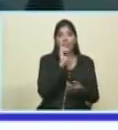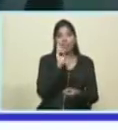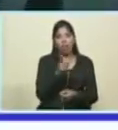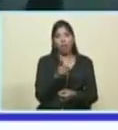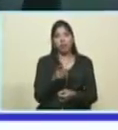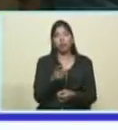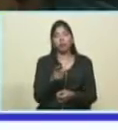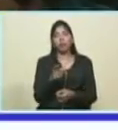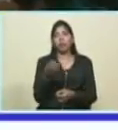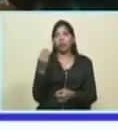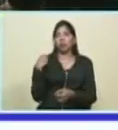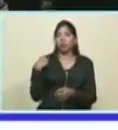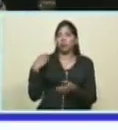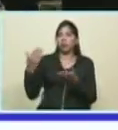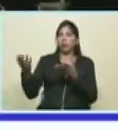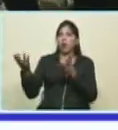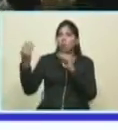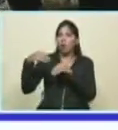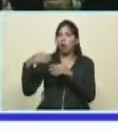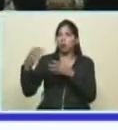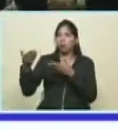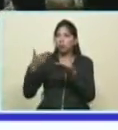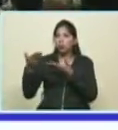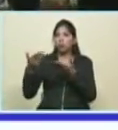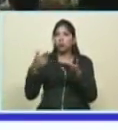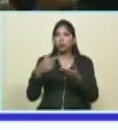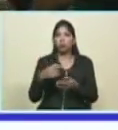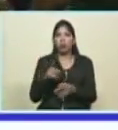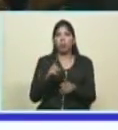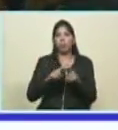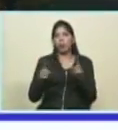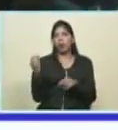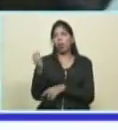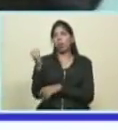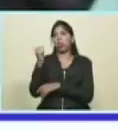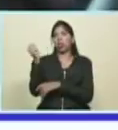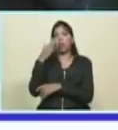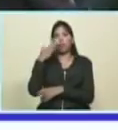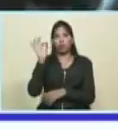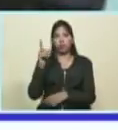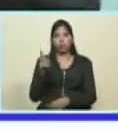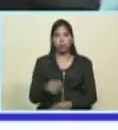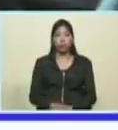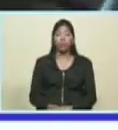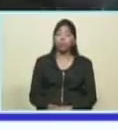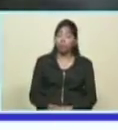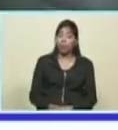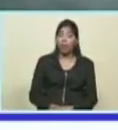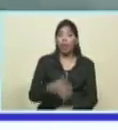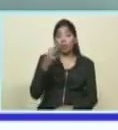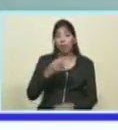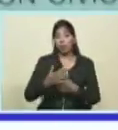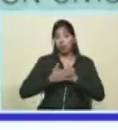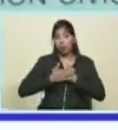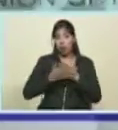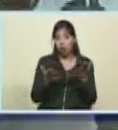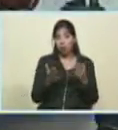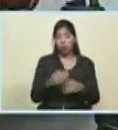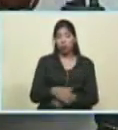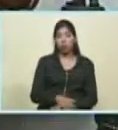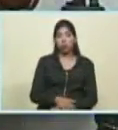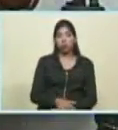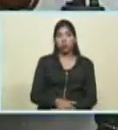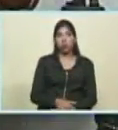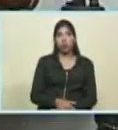llamarnos a nosotros que estamos preparados para ayudarlo y dejar su prepotencia el presidente de Francia si quiere ayudar de verdad más allá de ponerse